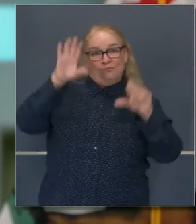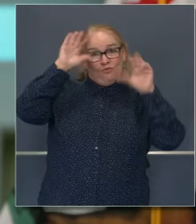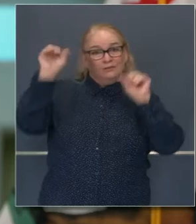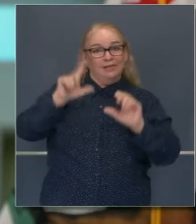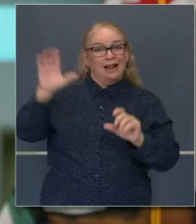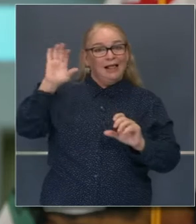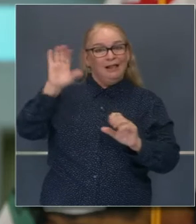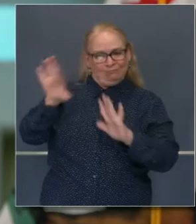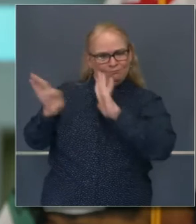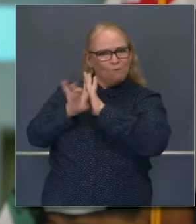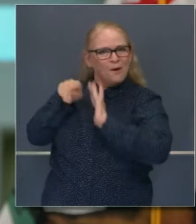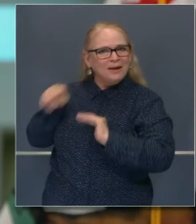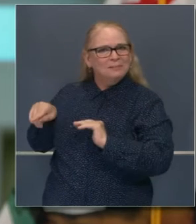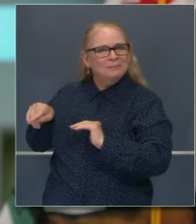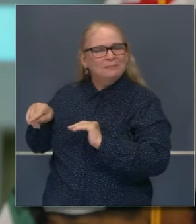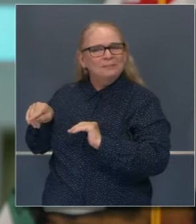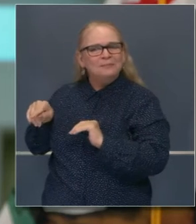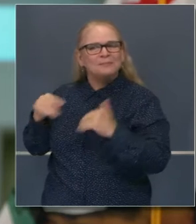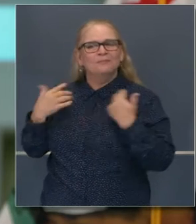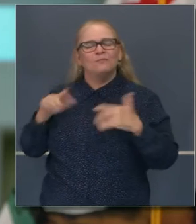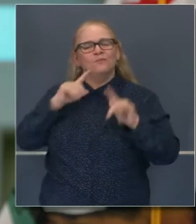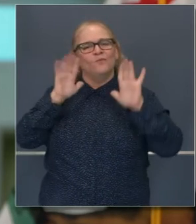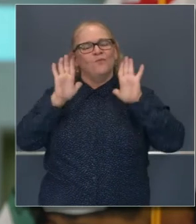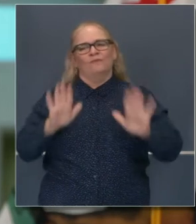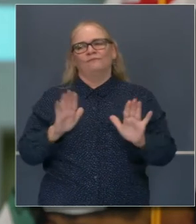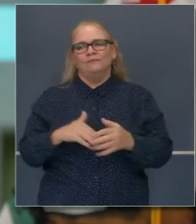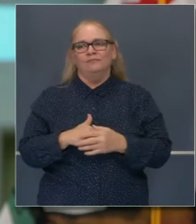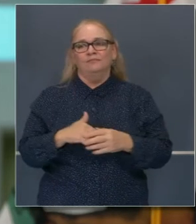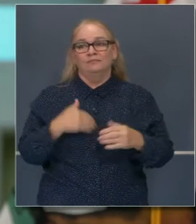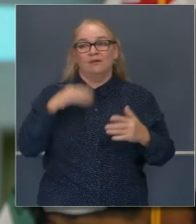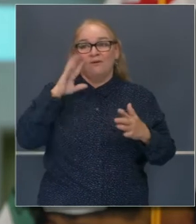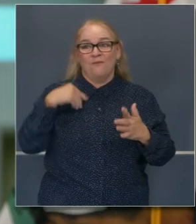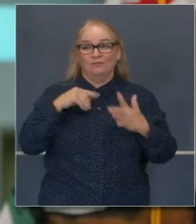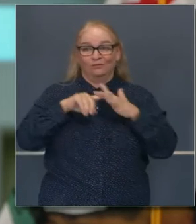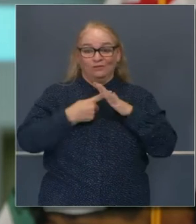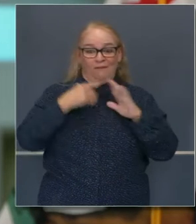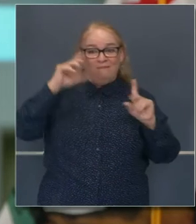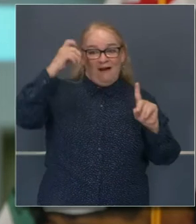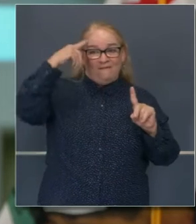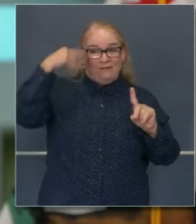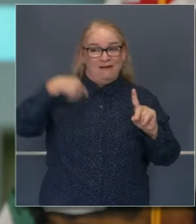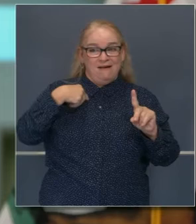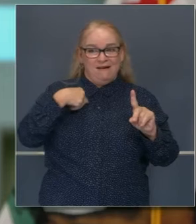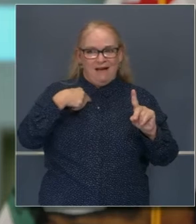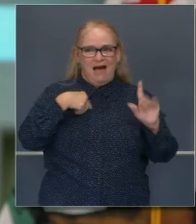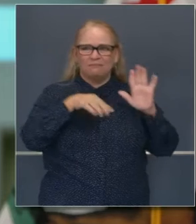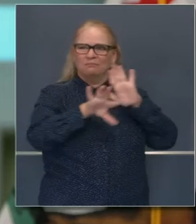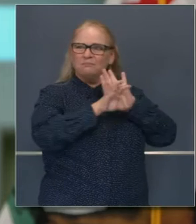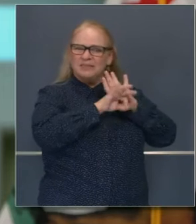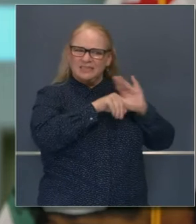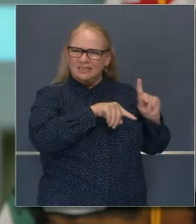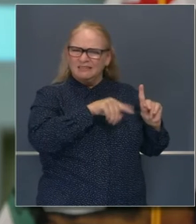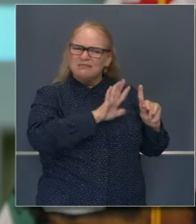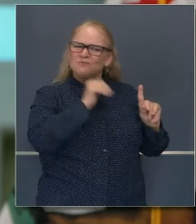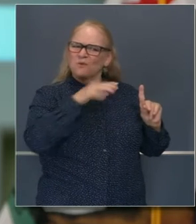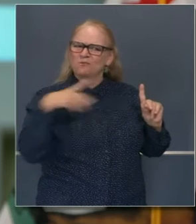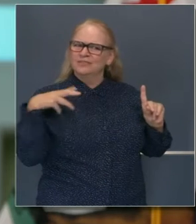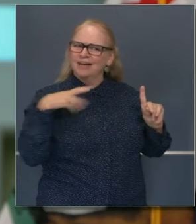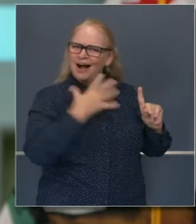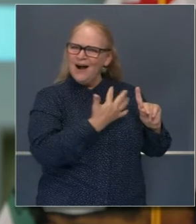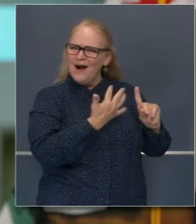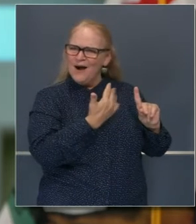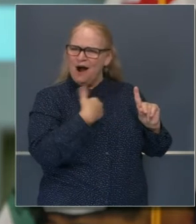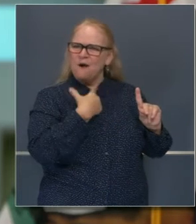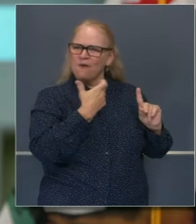Clinton. Pudimos atraerlo de su jubilación a inicio de mi administración para ser secretario de